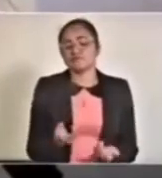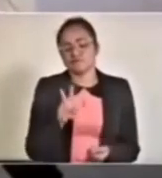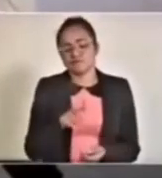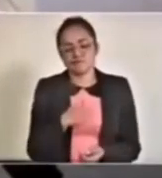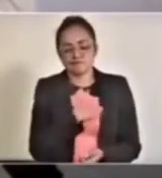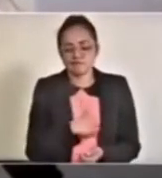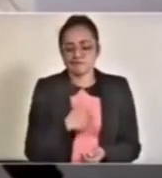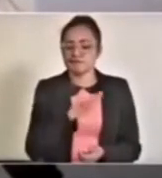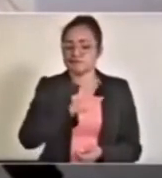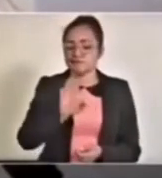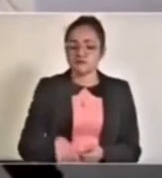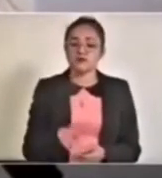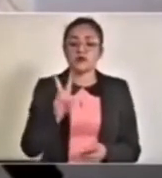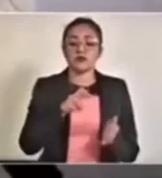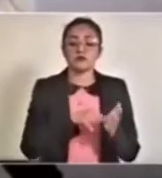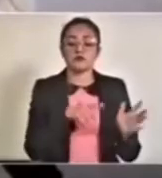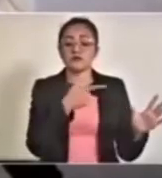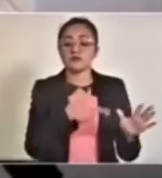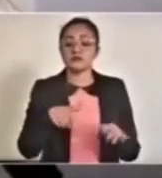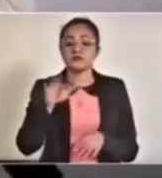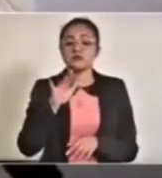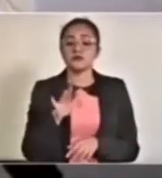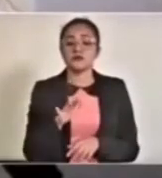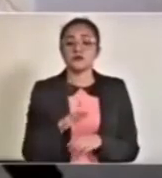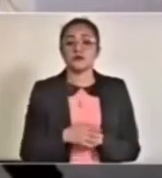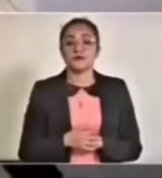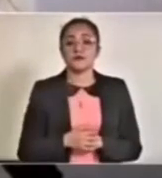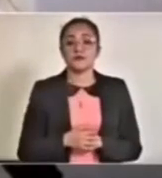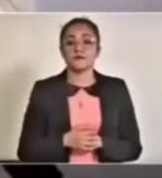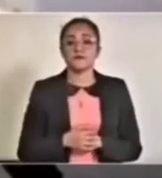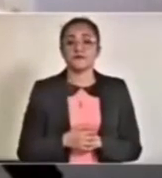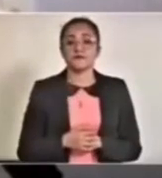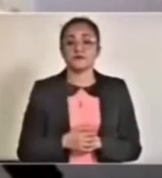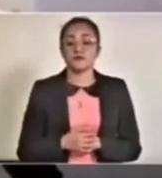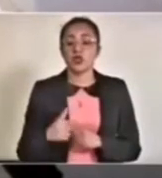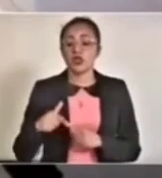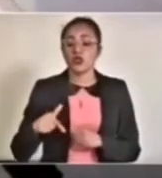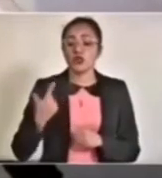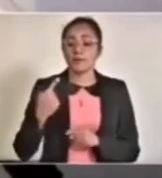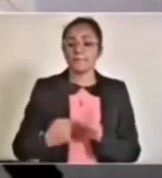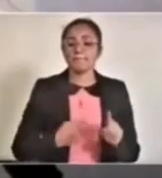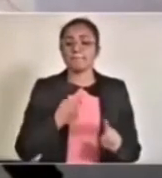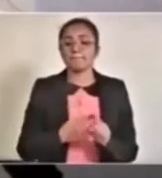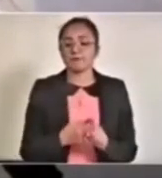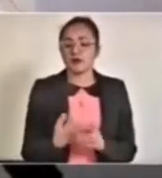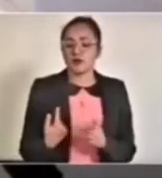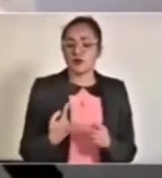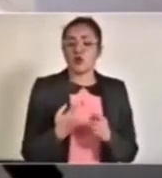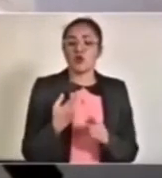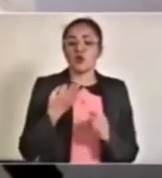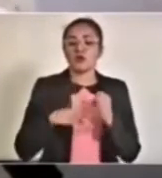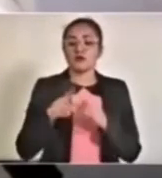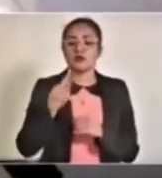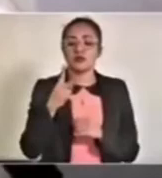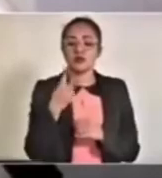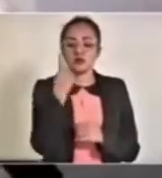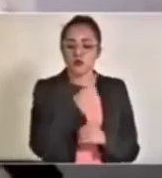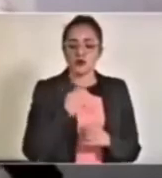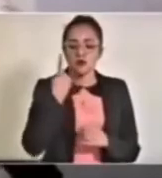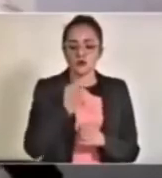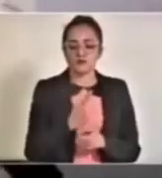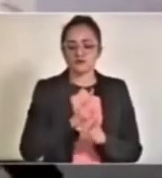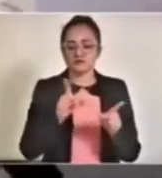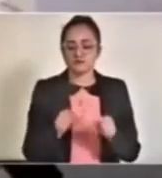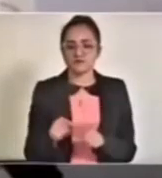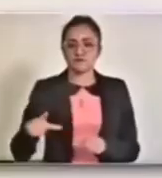tenemos un acumulado de dos mil setecientas cincuenta doce más en las últimas setenta y dos horas. Es cuanto,